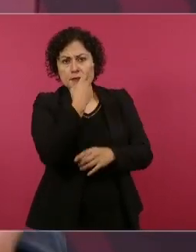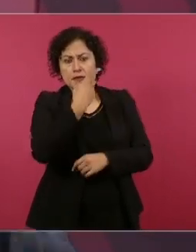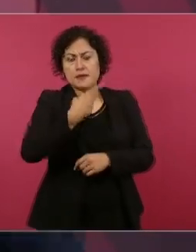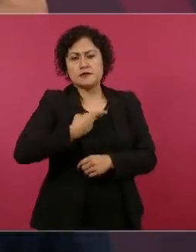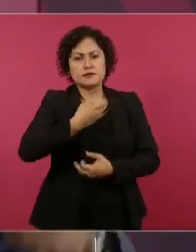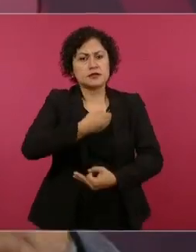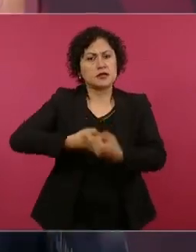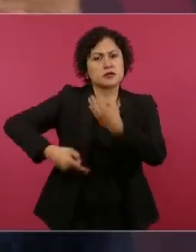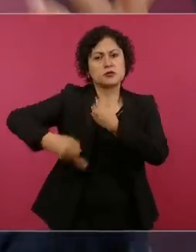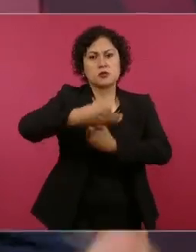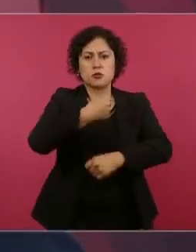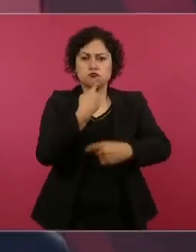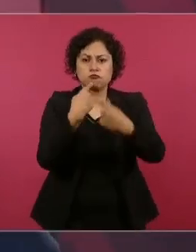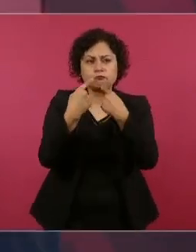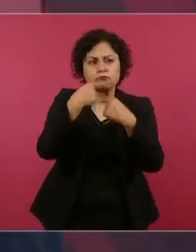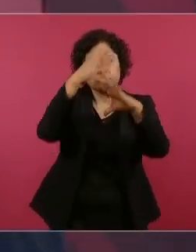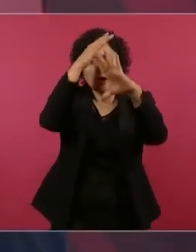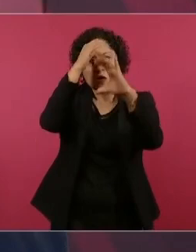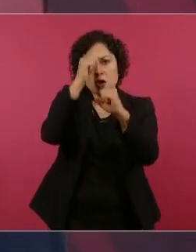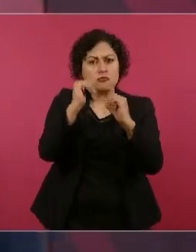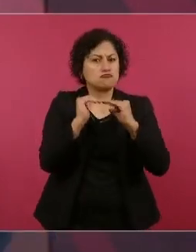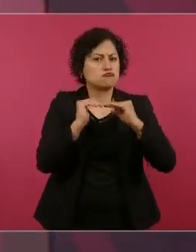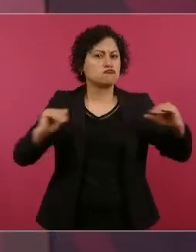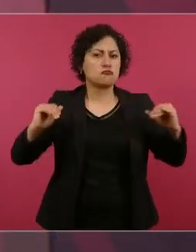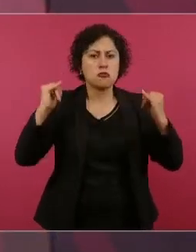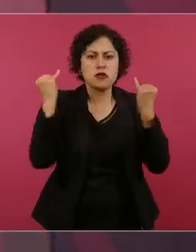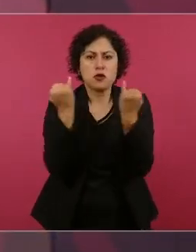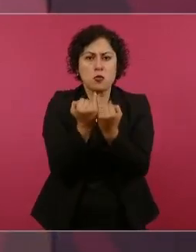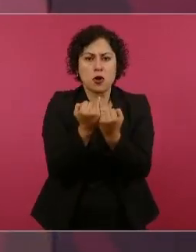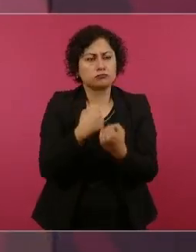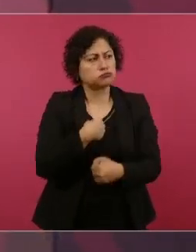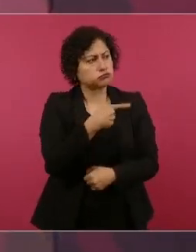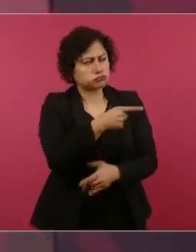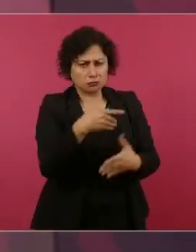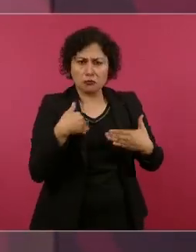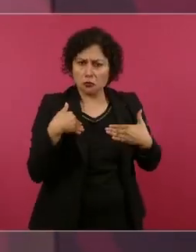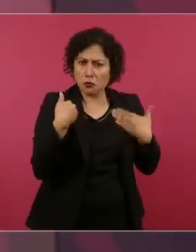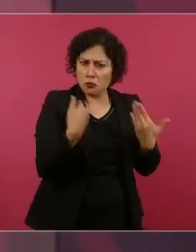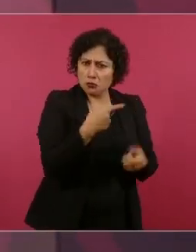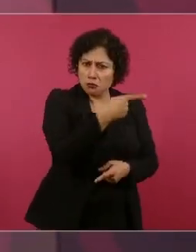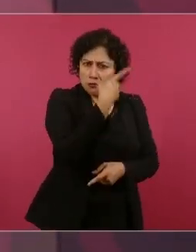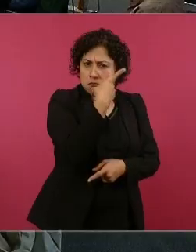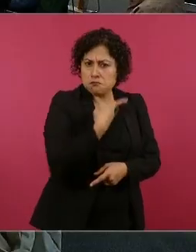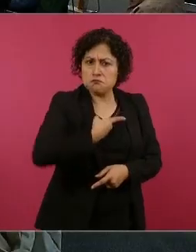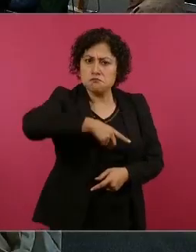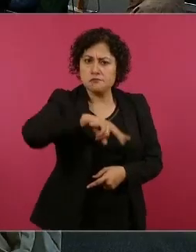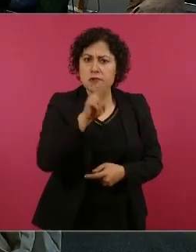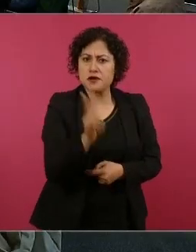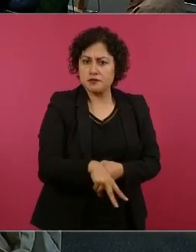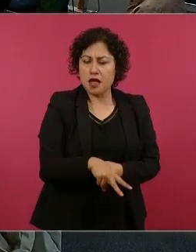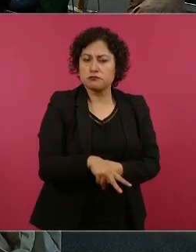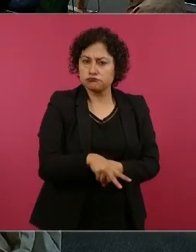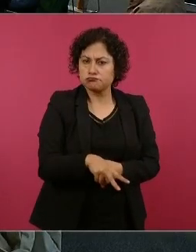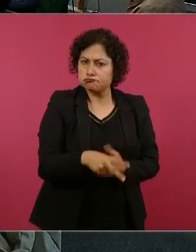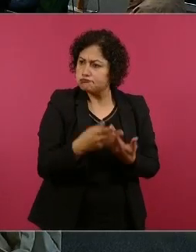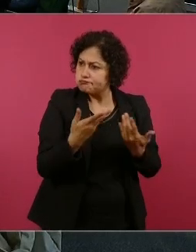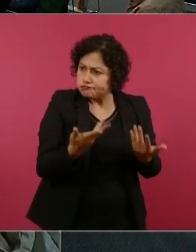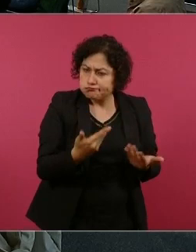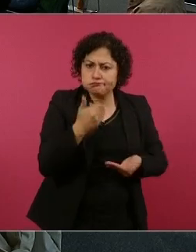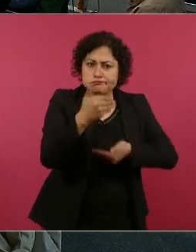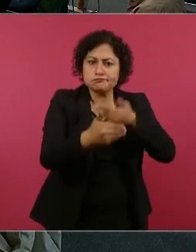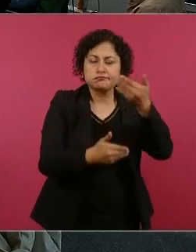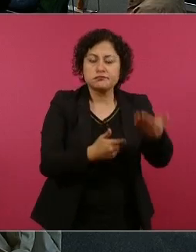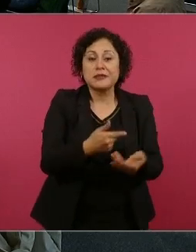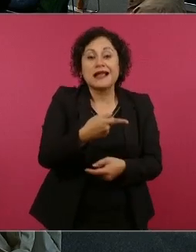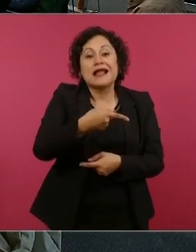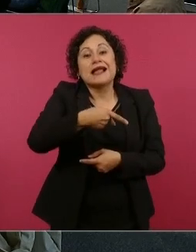avanzando así. Pero hay otros funcionarios del gobierno de